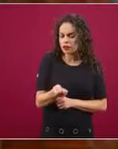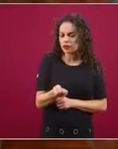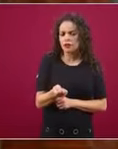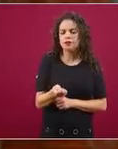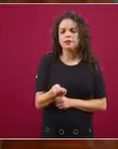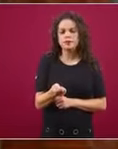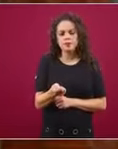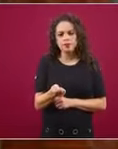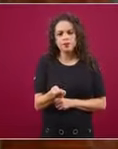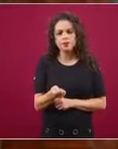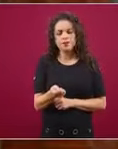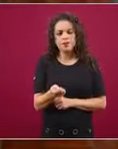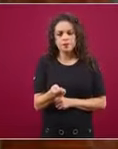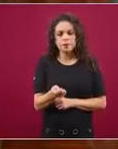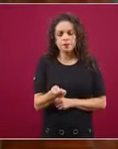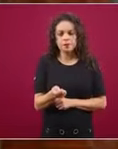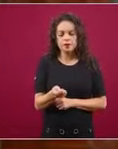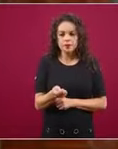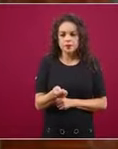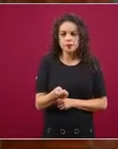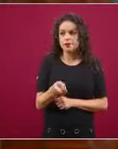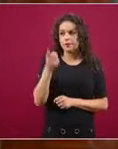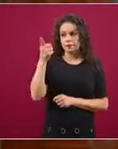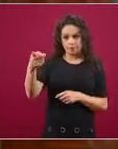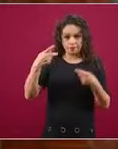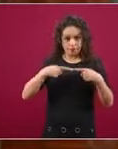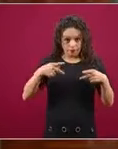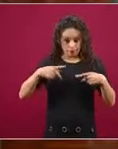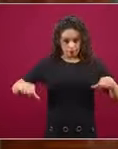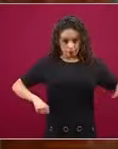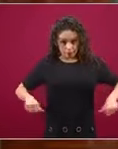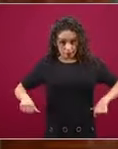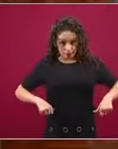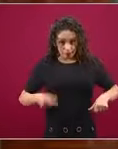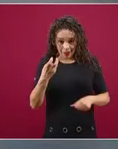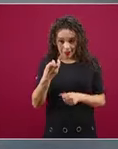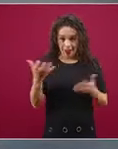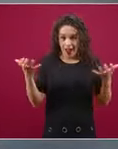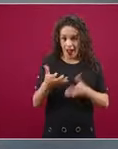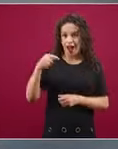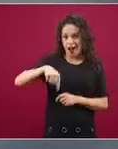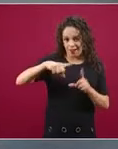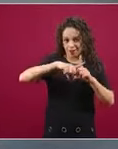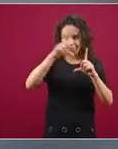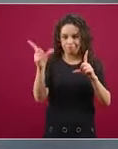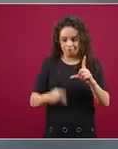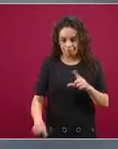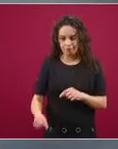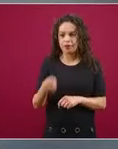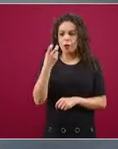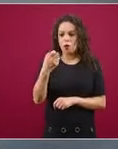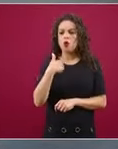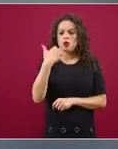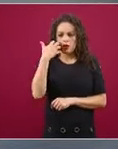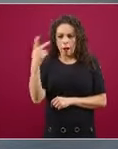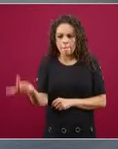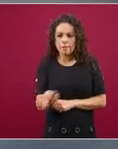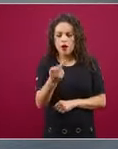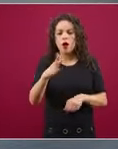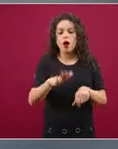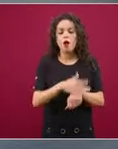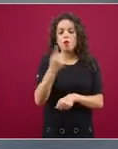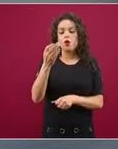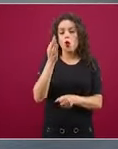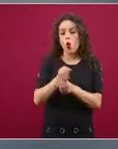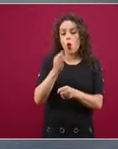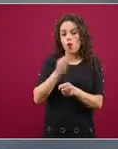actividad que se desempeña en nuestro país. Sobre todo le pregunto, porque yo pienso que a lo mejor se estancó ahorita por